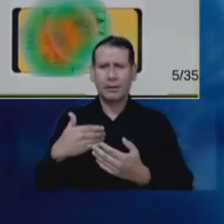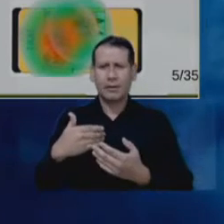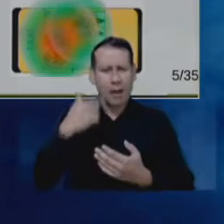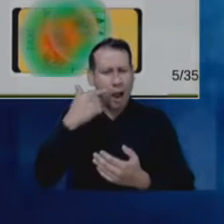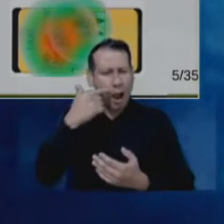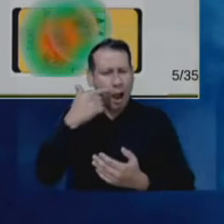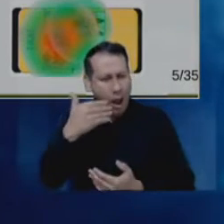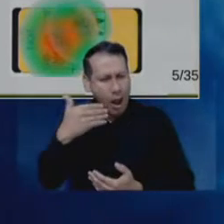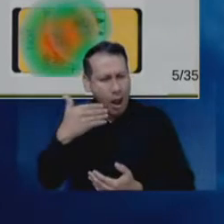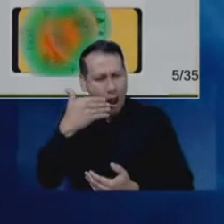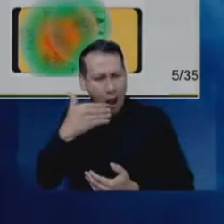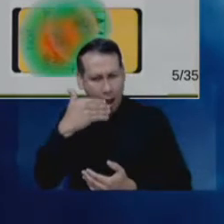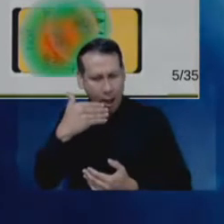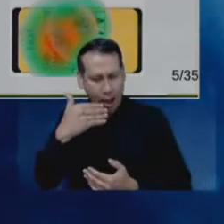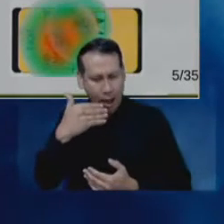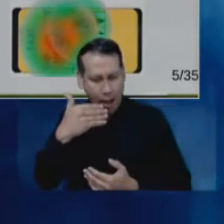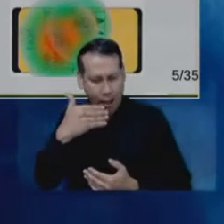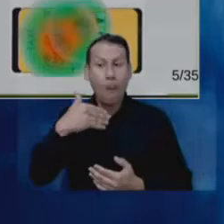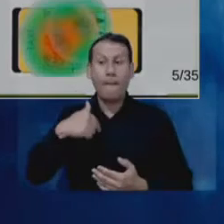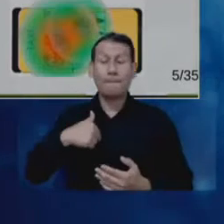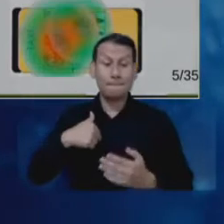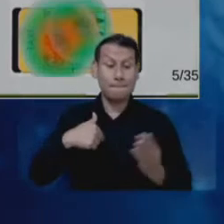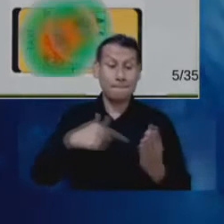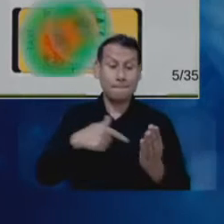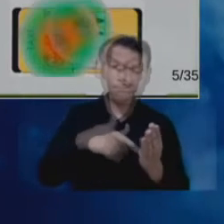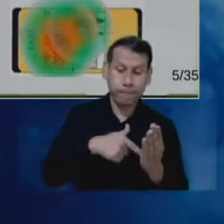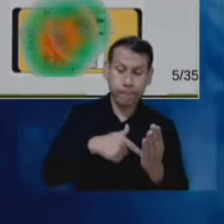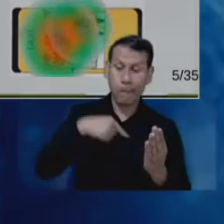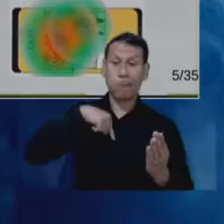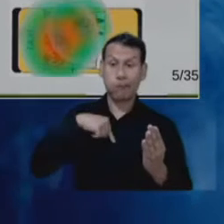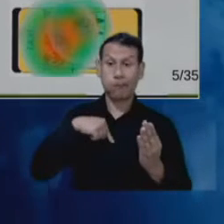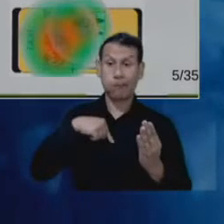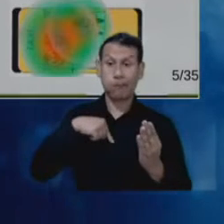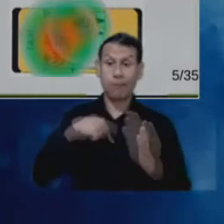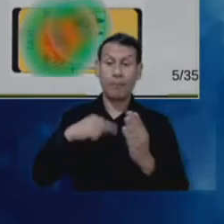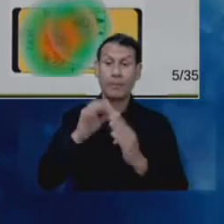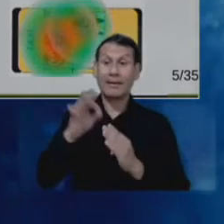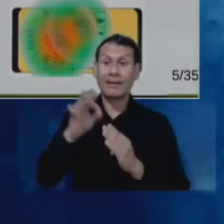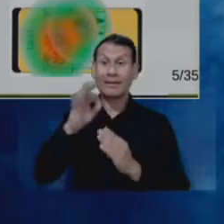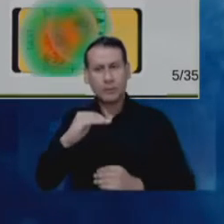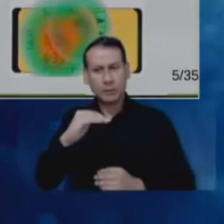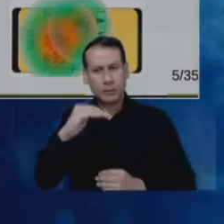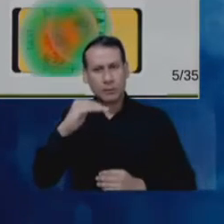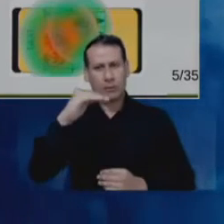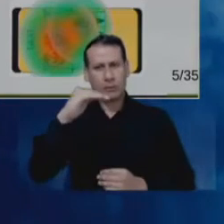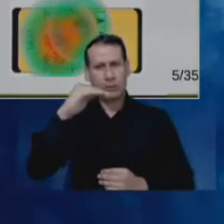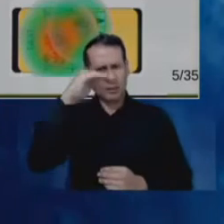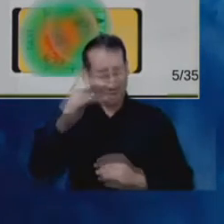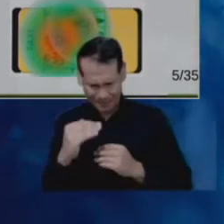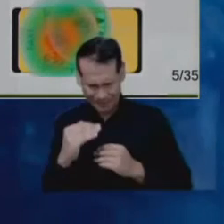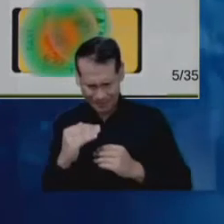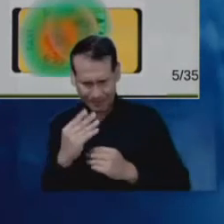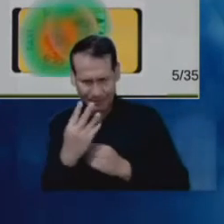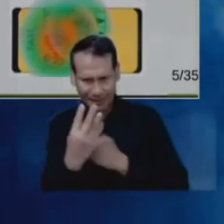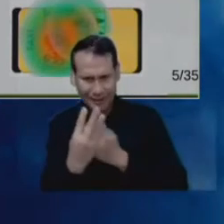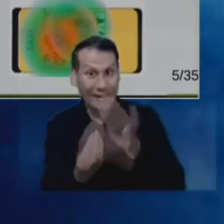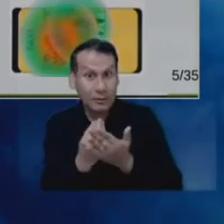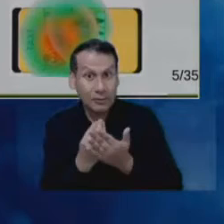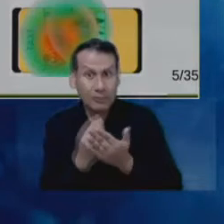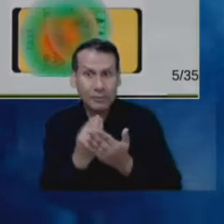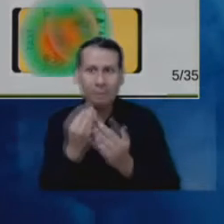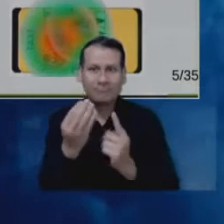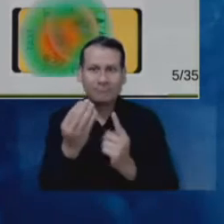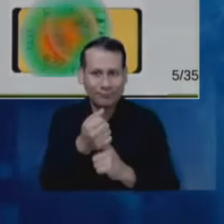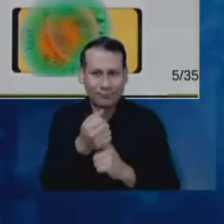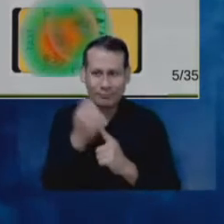de temperatura y luego los resultados se comparan con lo que son las recomendaciones vigentes. En este caso, pues estamos hablando